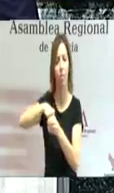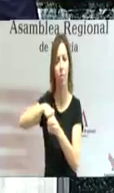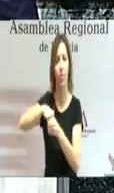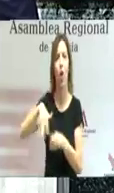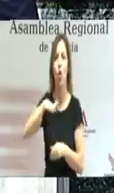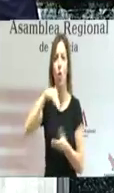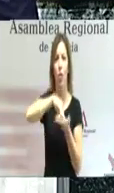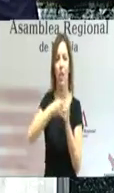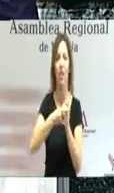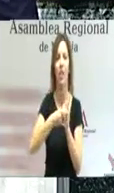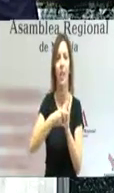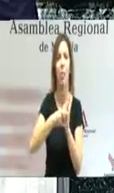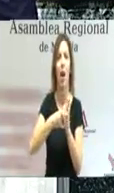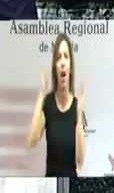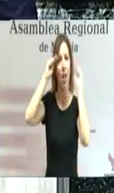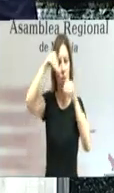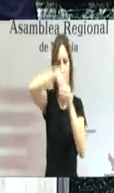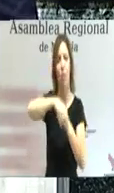de nuestro sistema educativo.